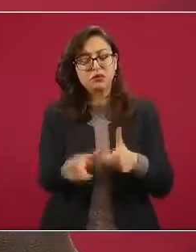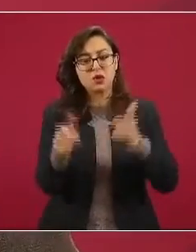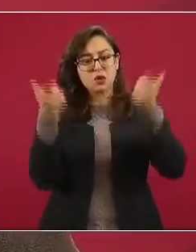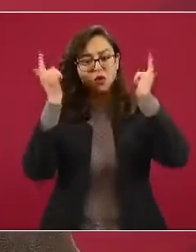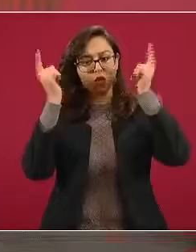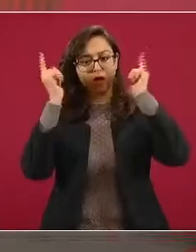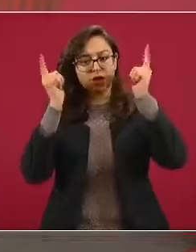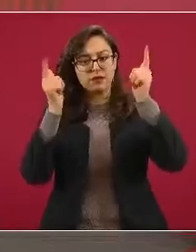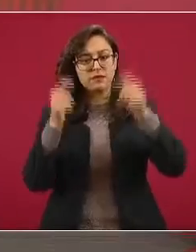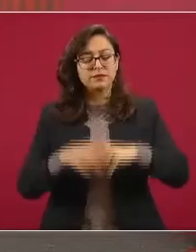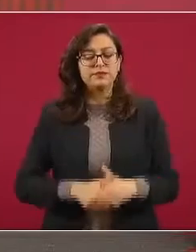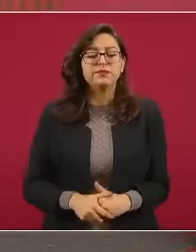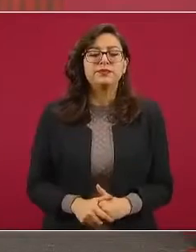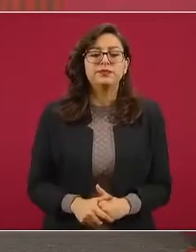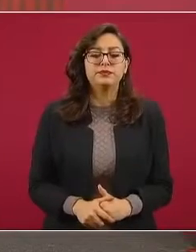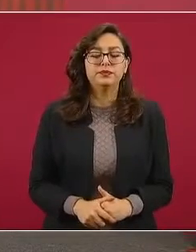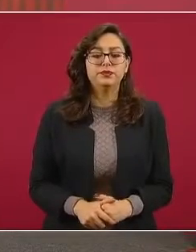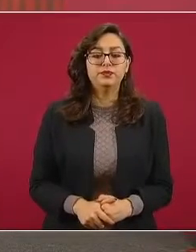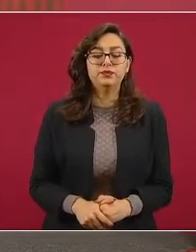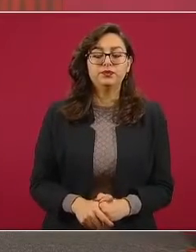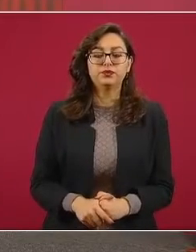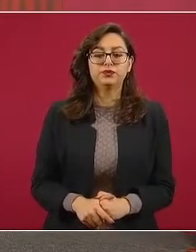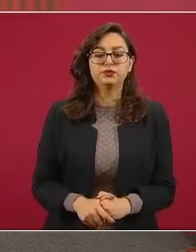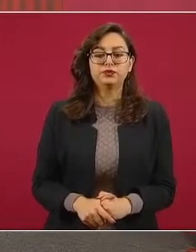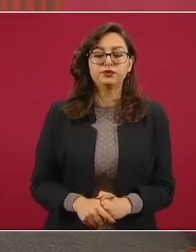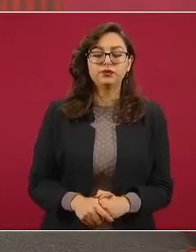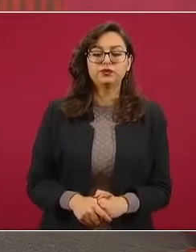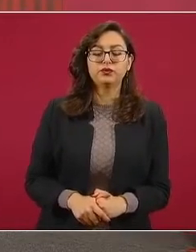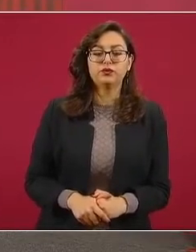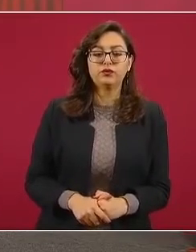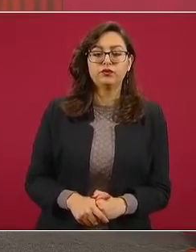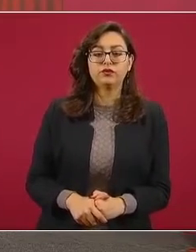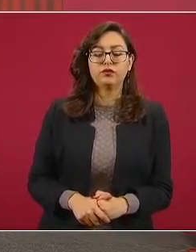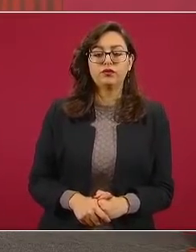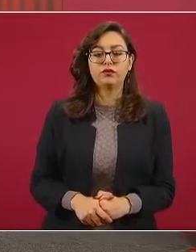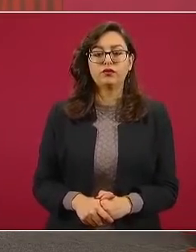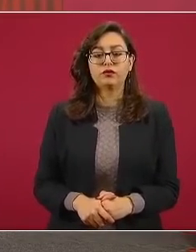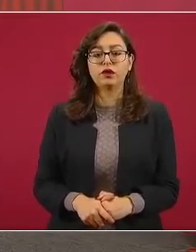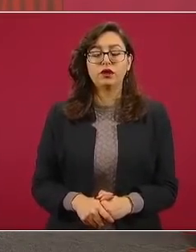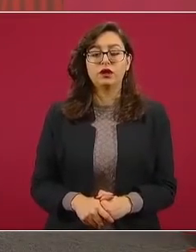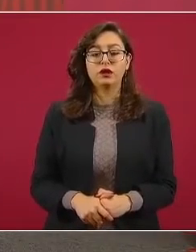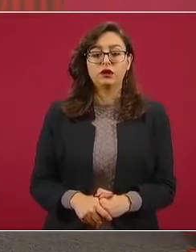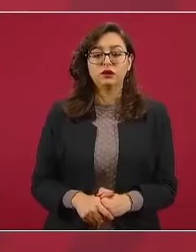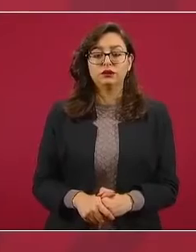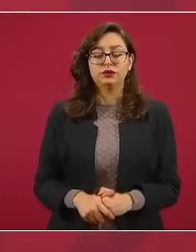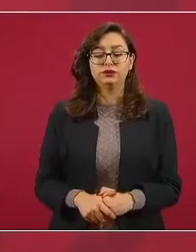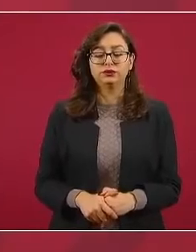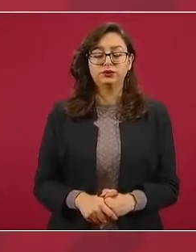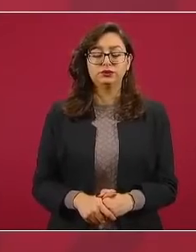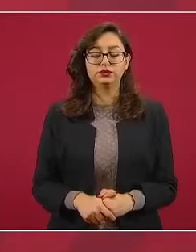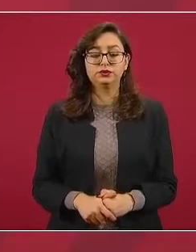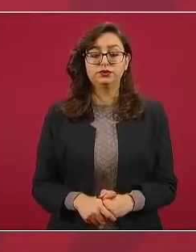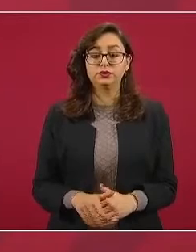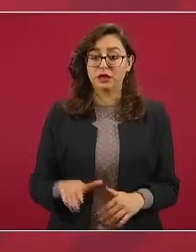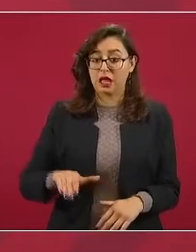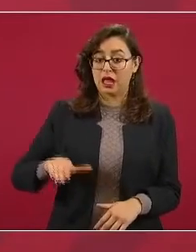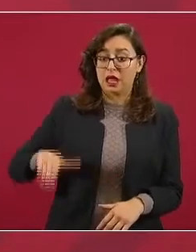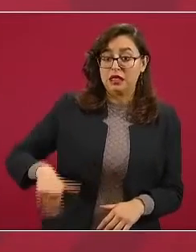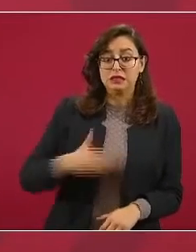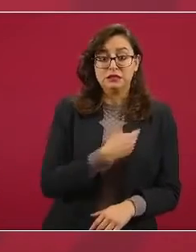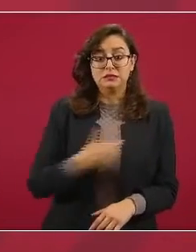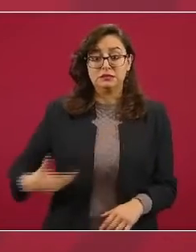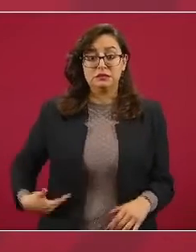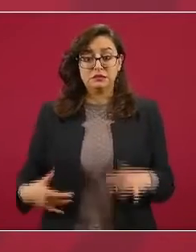Les informo que hemos fortalecido, como ya lo expresó el señor presidente, bajo su indicación,